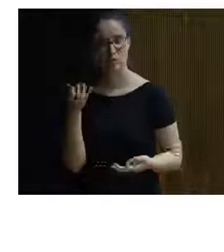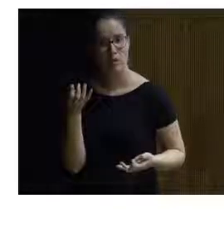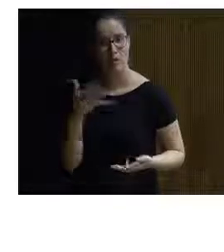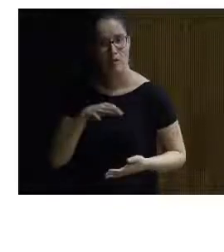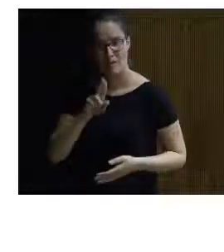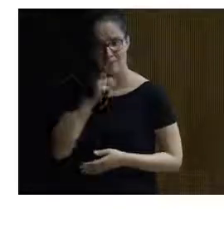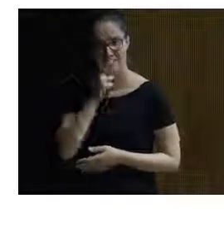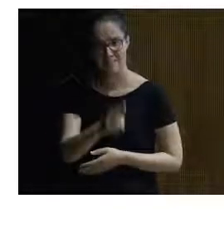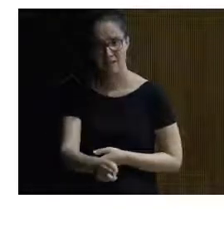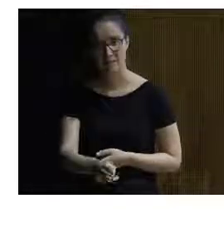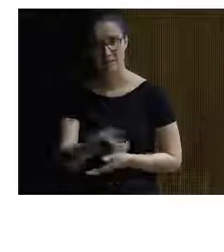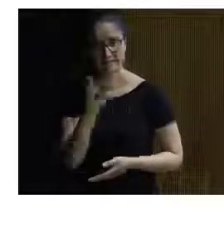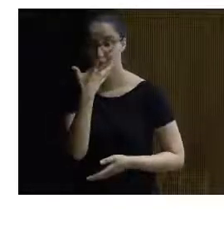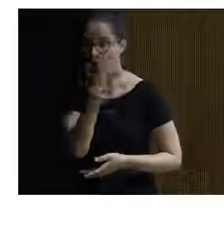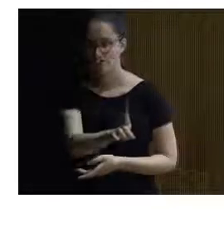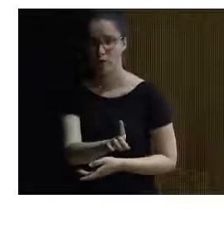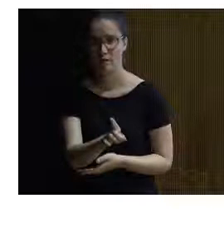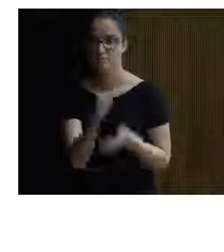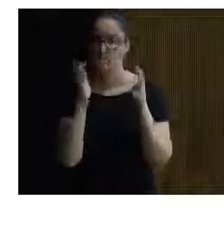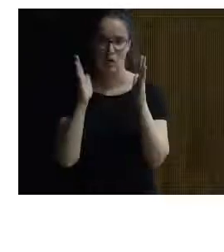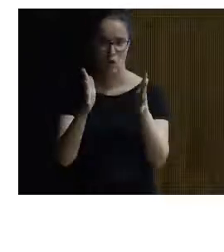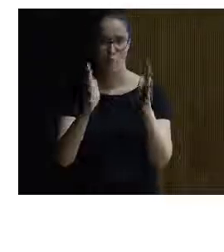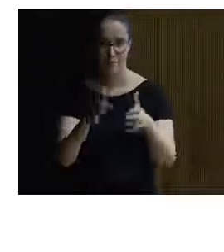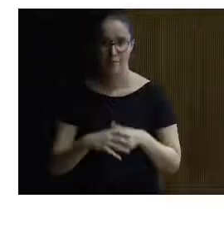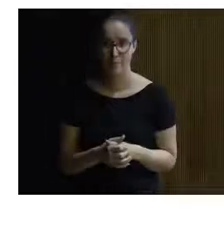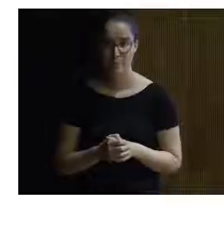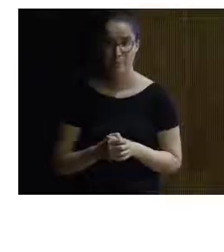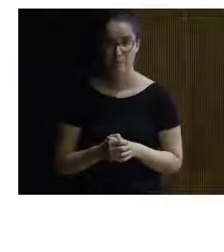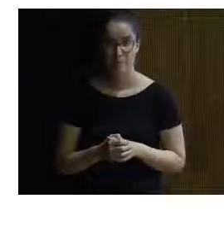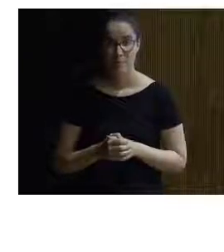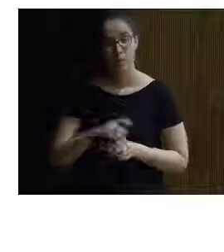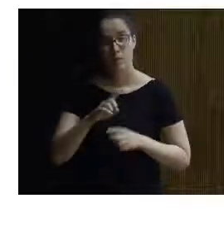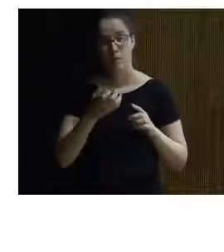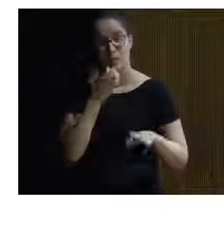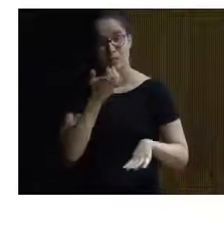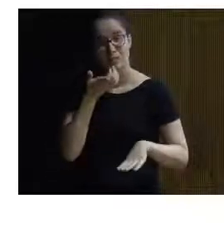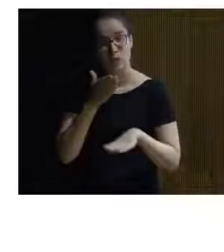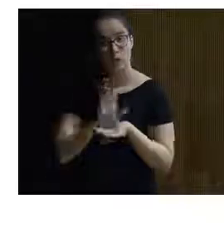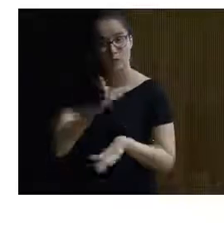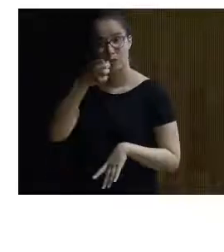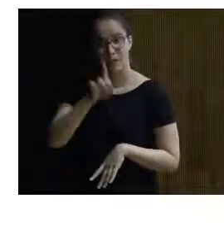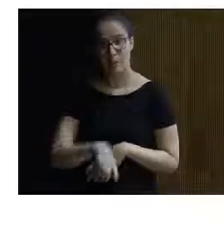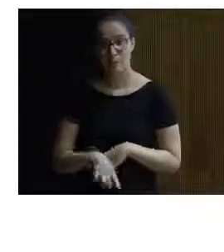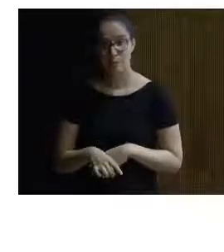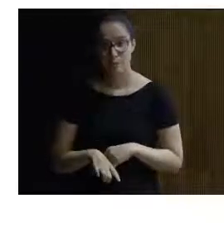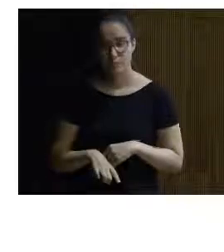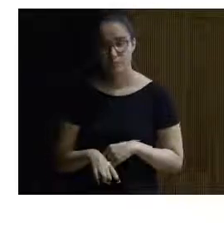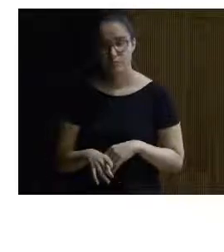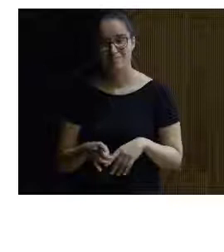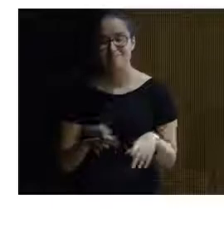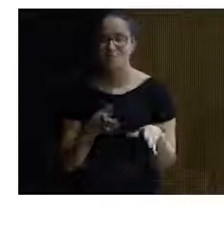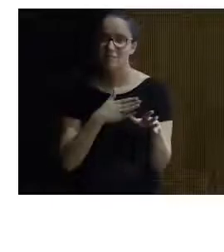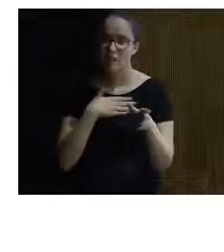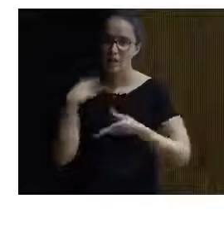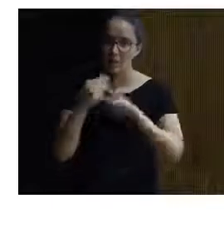visitar y si no la conocéis pues es recomendable. Y luego tengo un ejemplo de también buenas intenciones